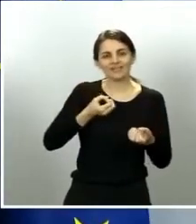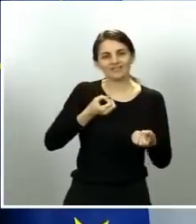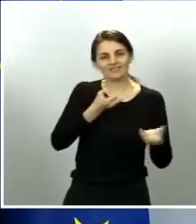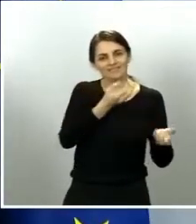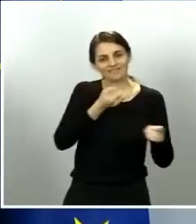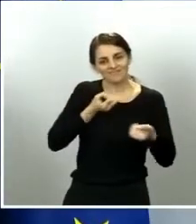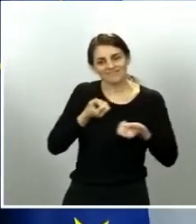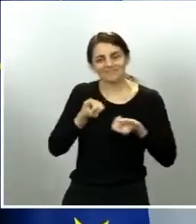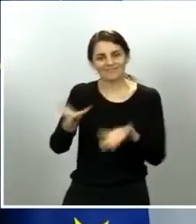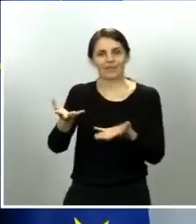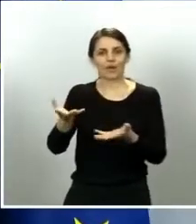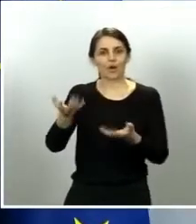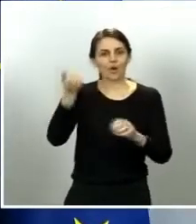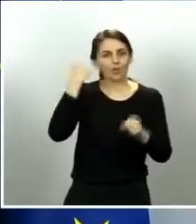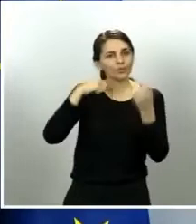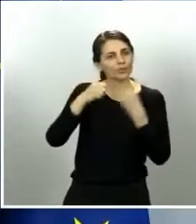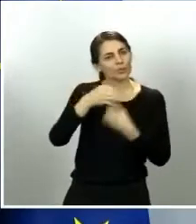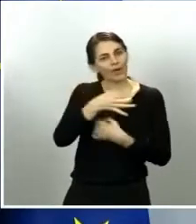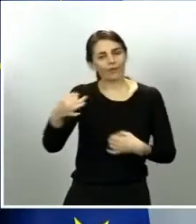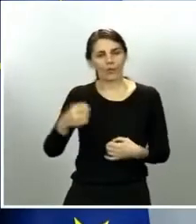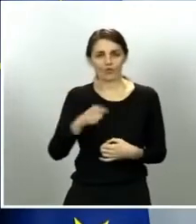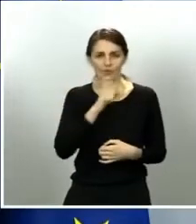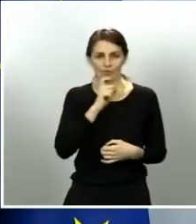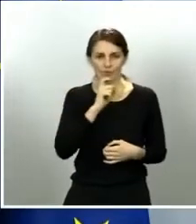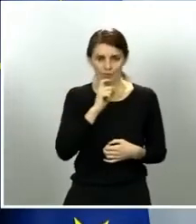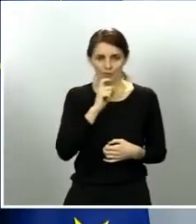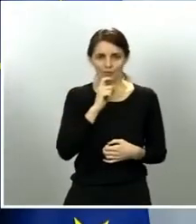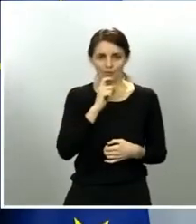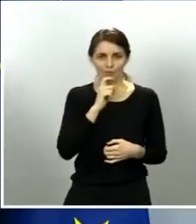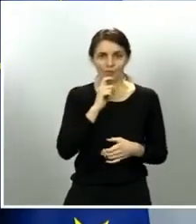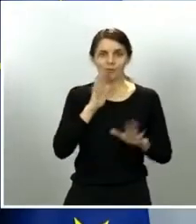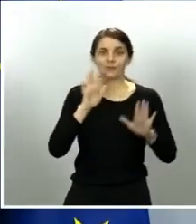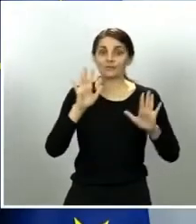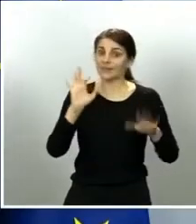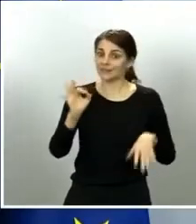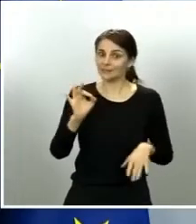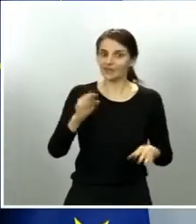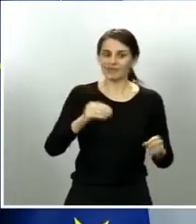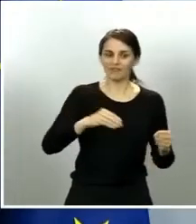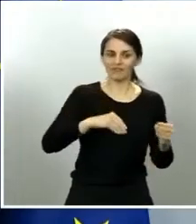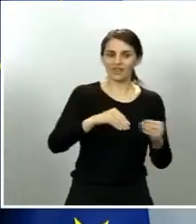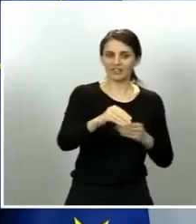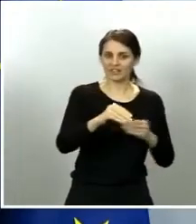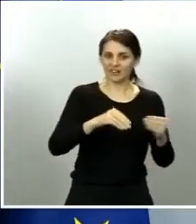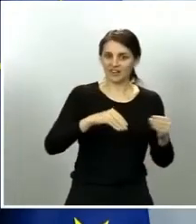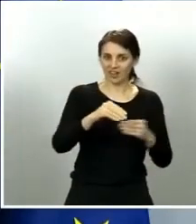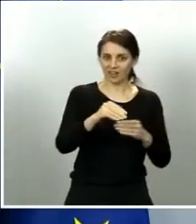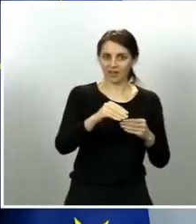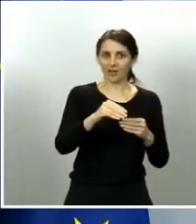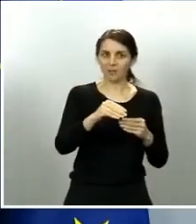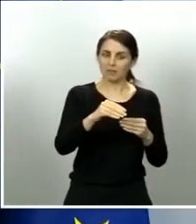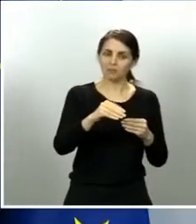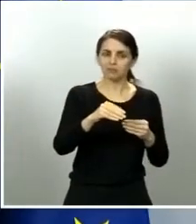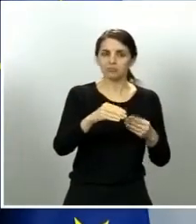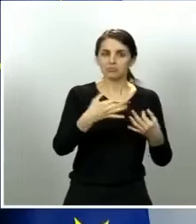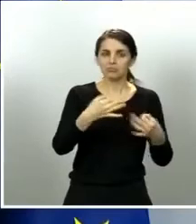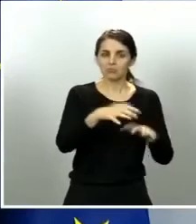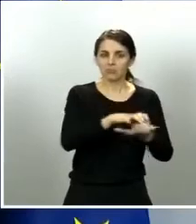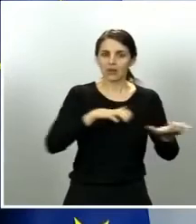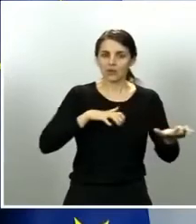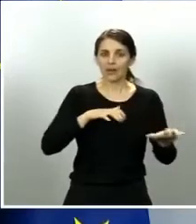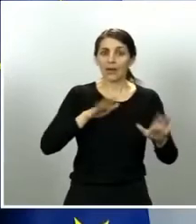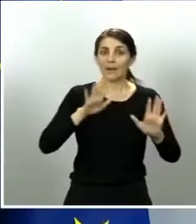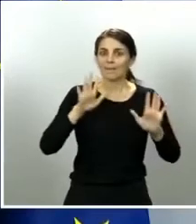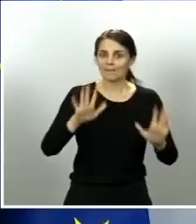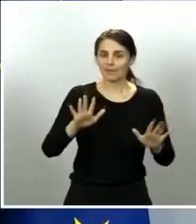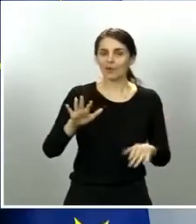todos comportarnos. Pero, evidentemente, esa flexibilidad no estuvo en modo alguno reñida con la necesidad